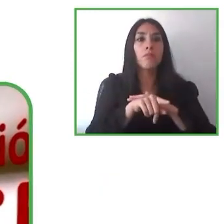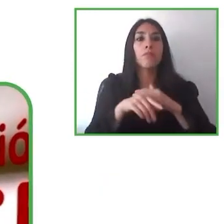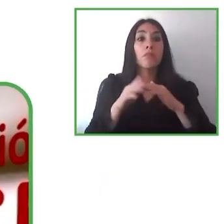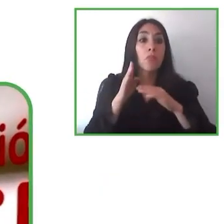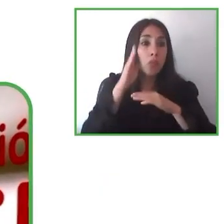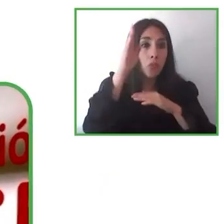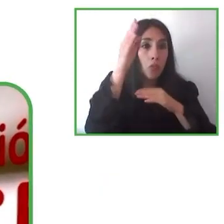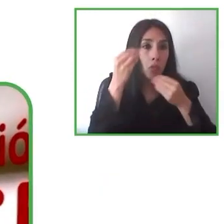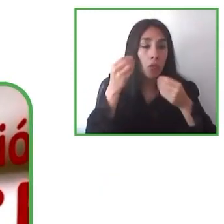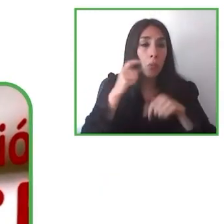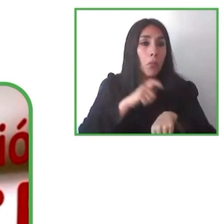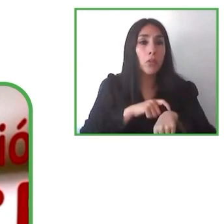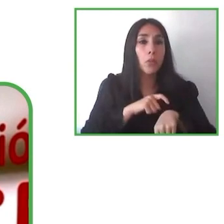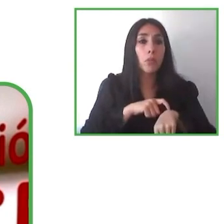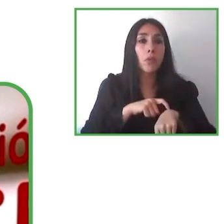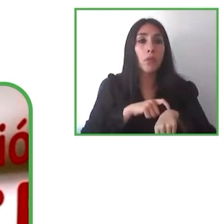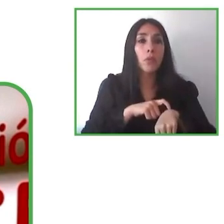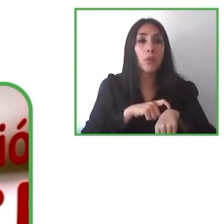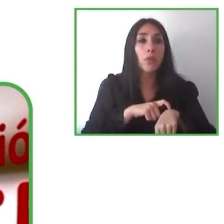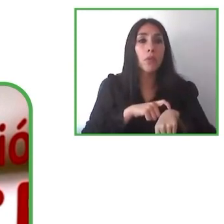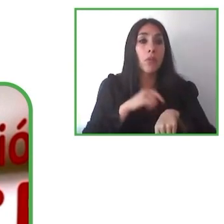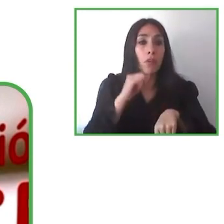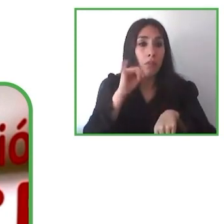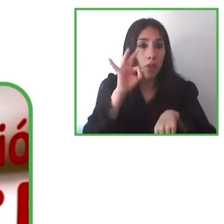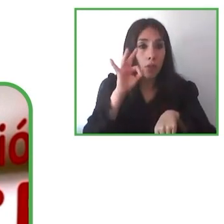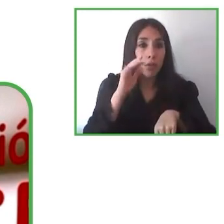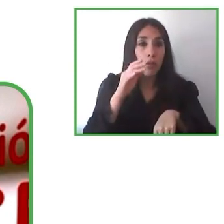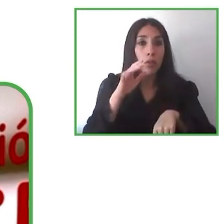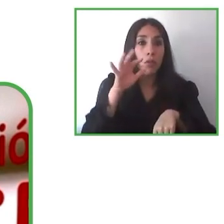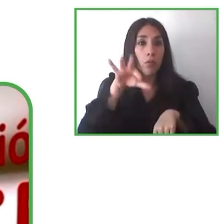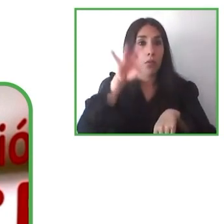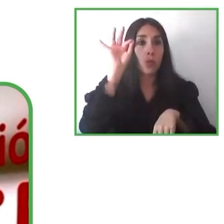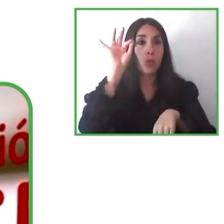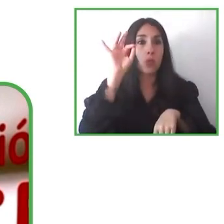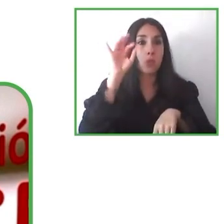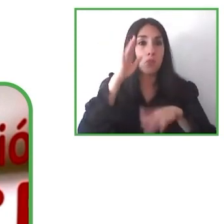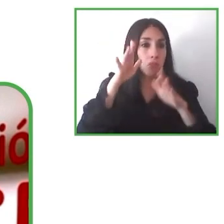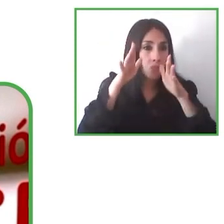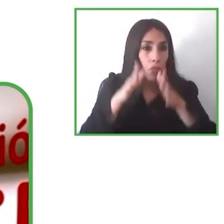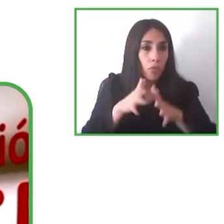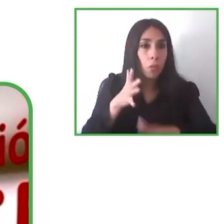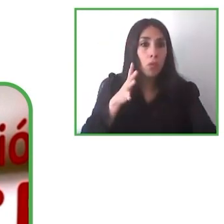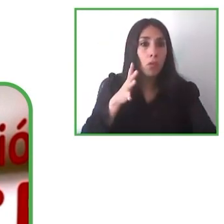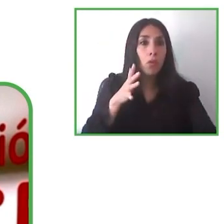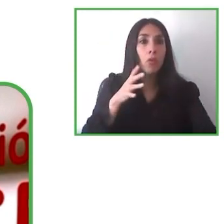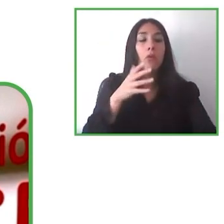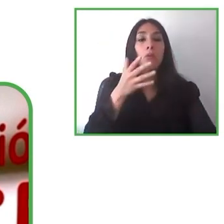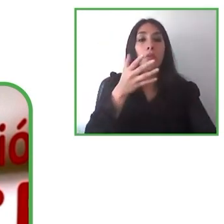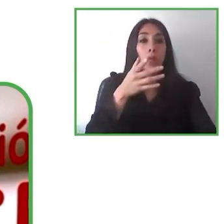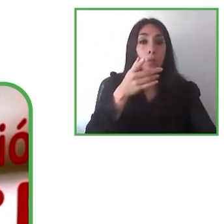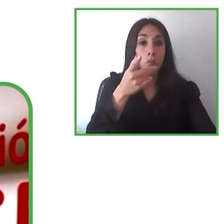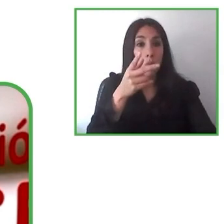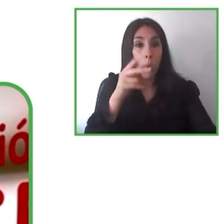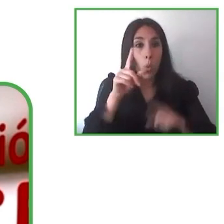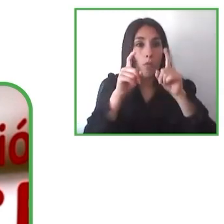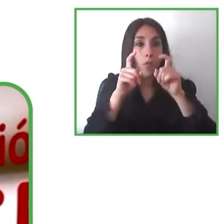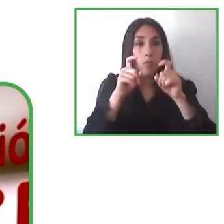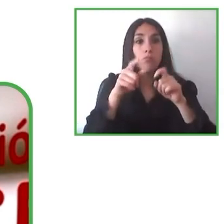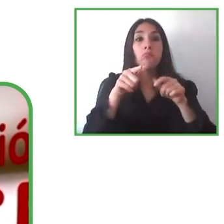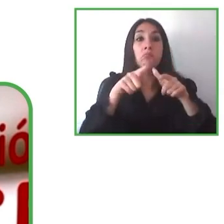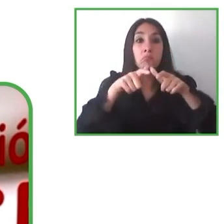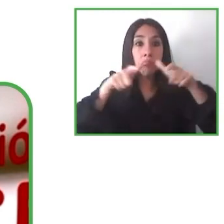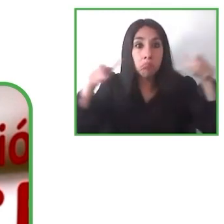sostenible de expandir a Benka hacia América Latina y el mundo tenemos dos grandes